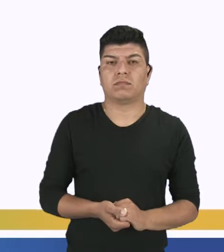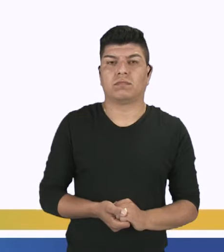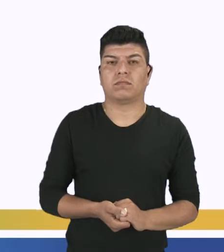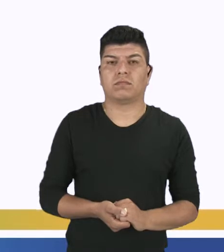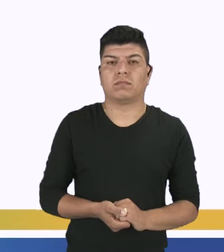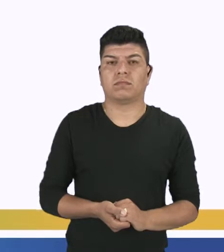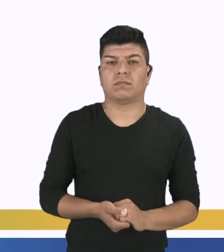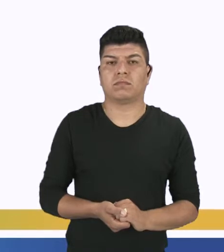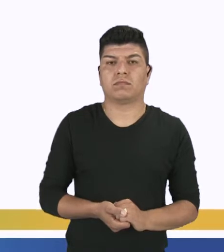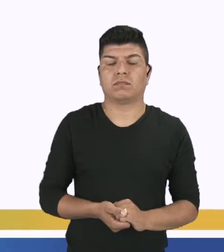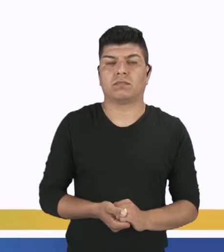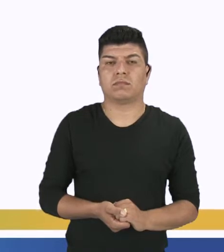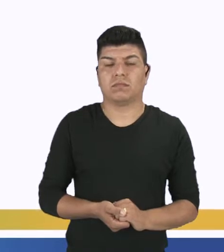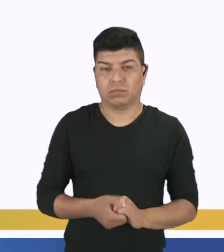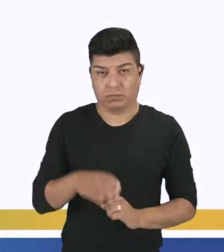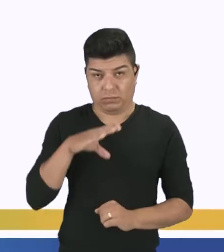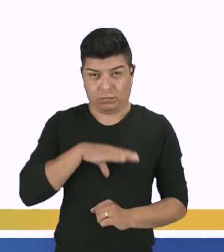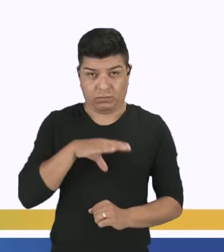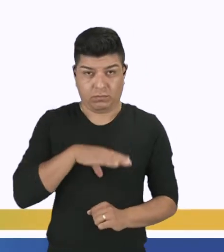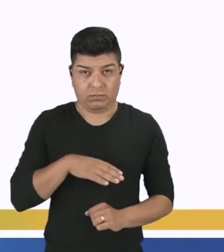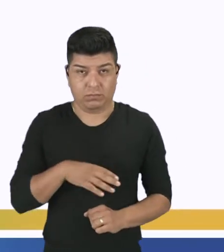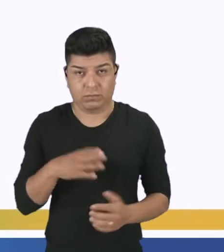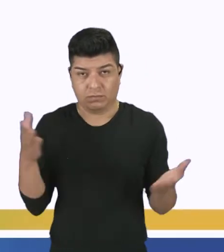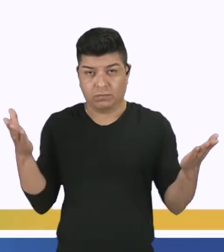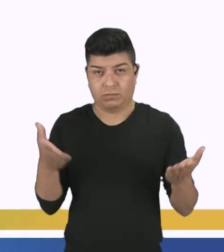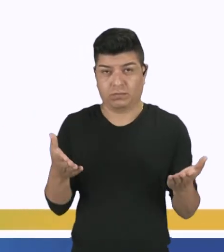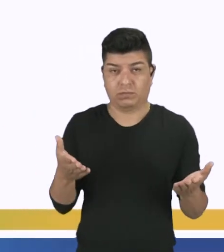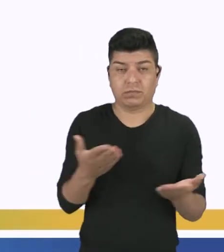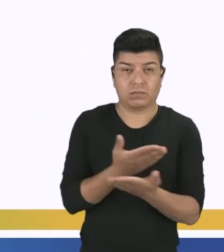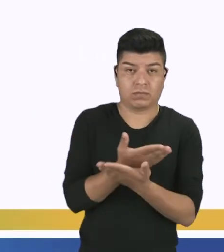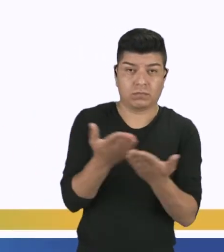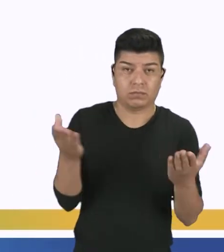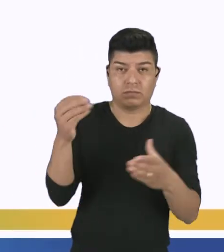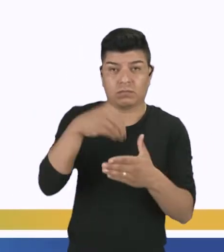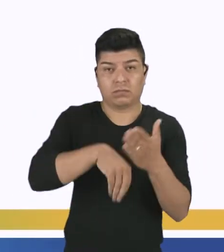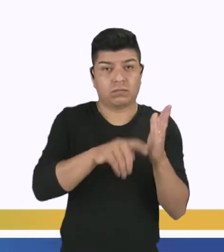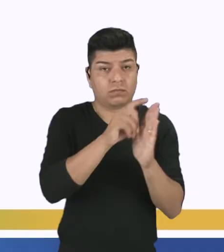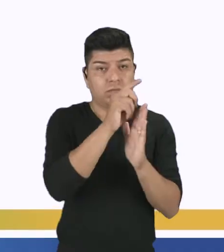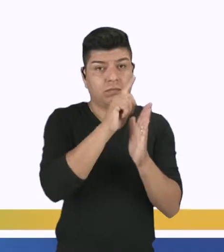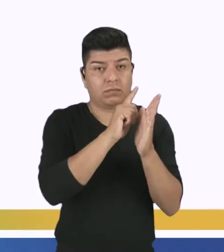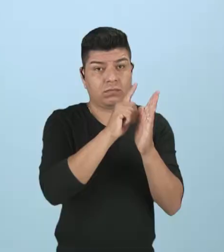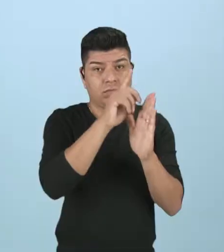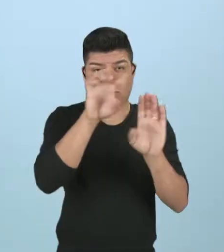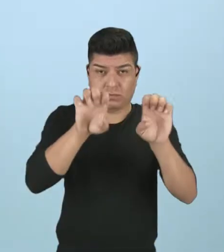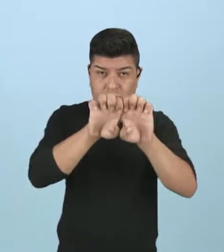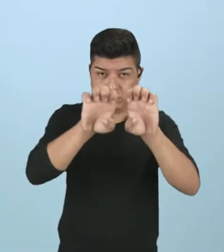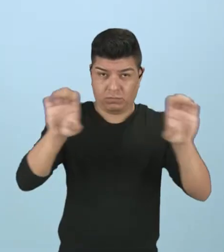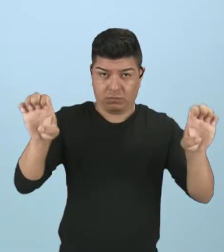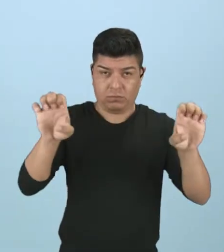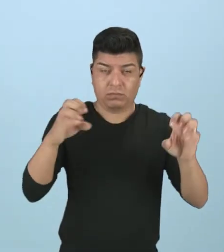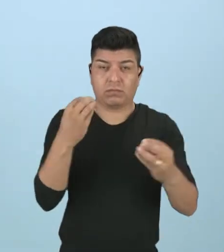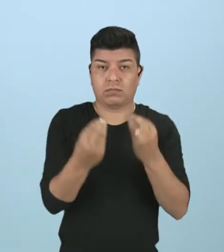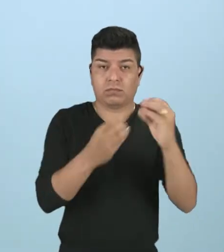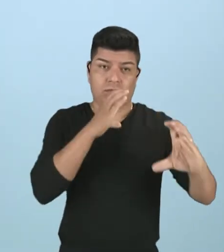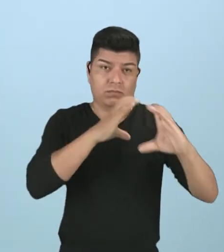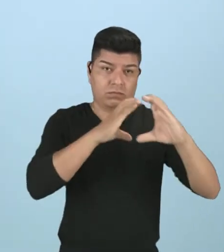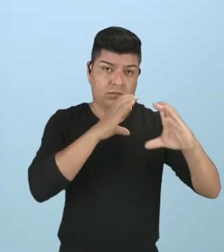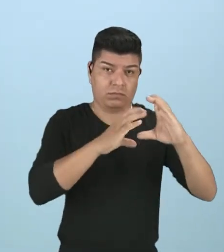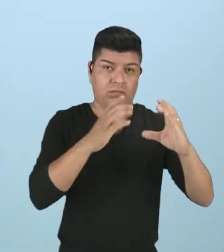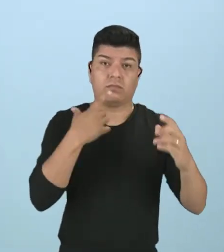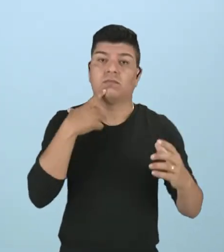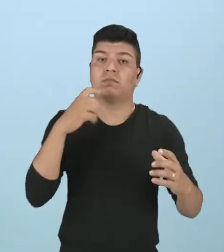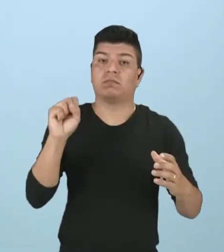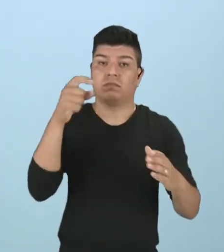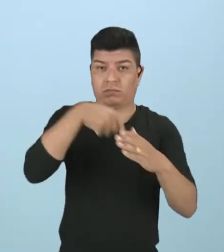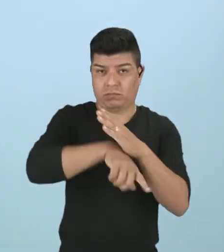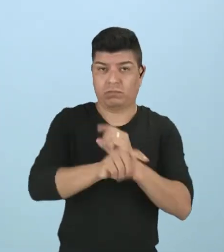clara para sus lectoras. Vamos para el portugués. Entonces, gente, dentro de la estructura, o sea, la forma de se comunicar dentro de la lenguaje